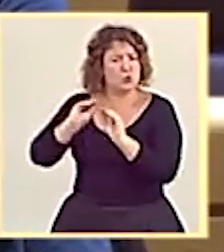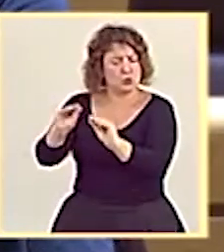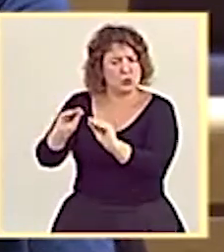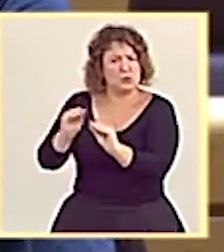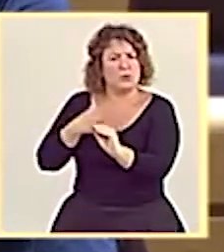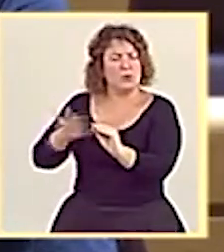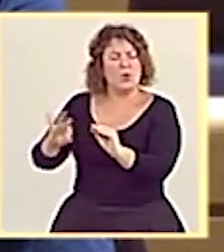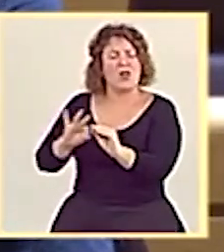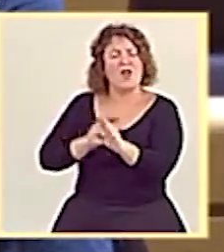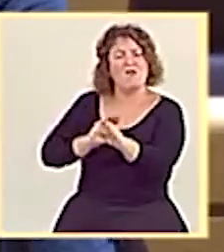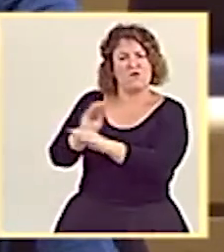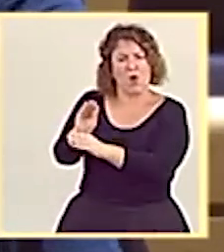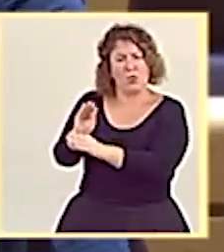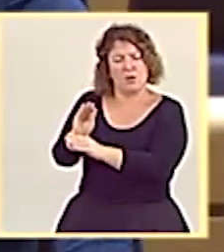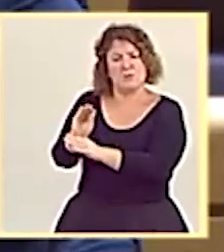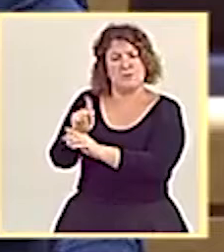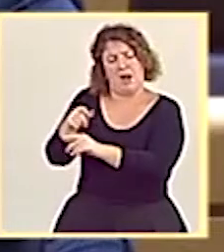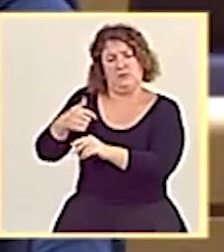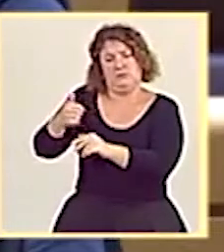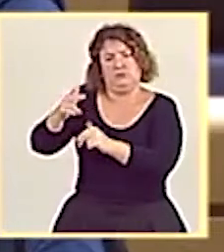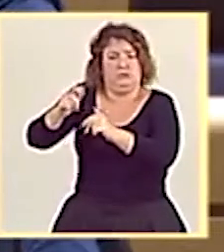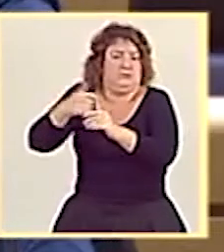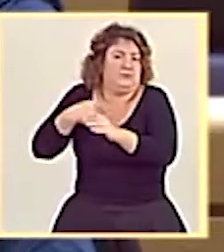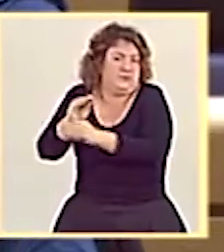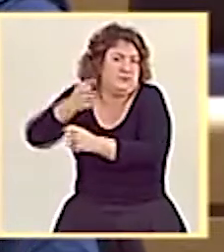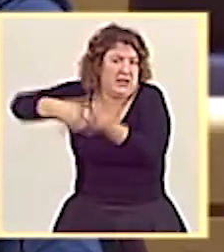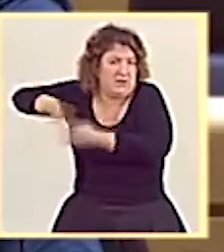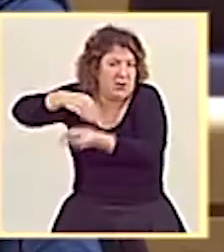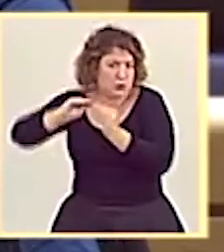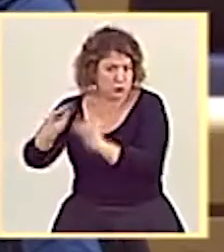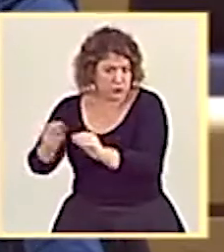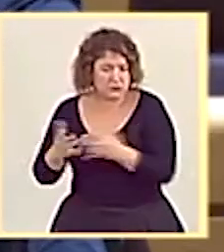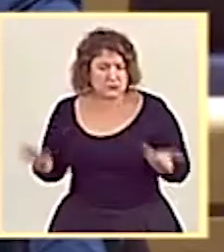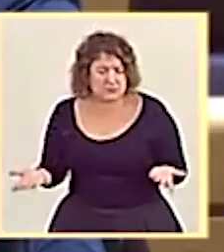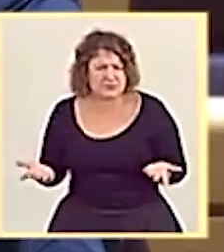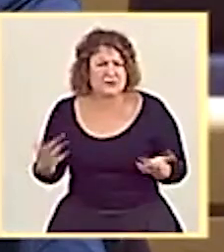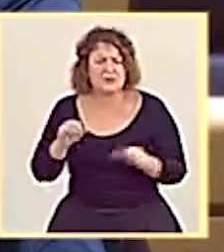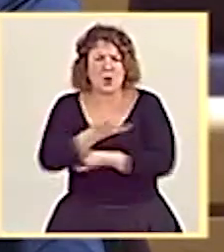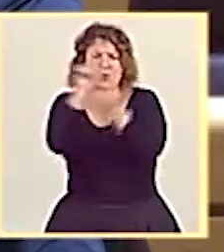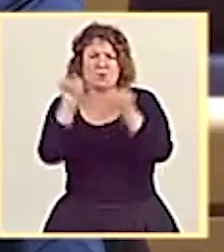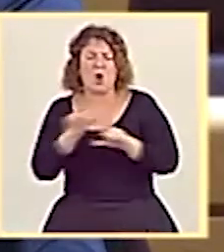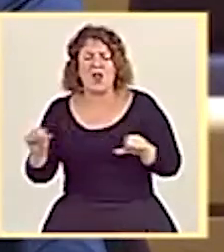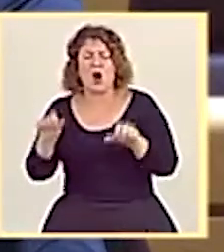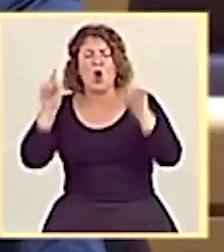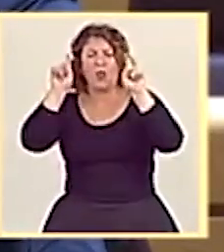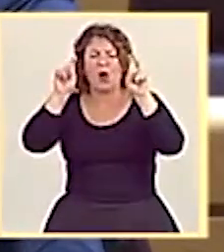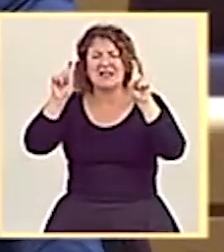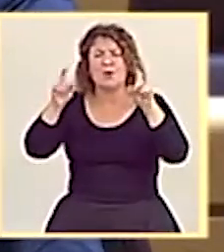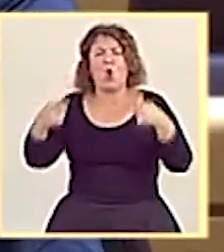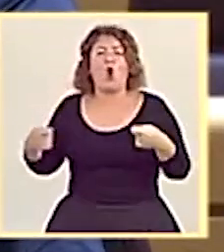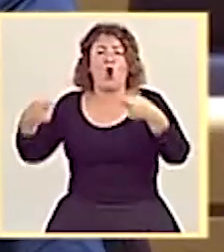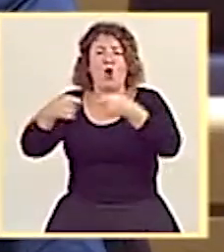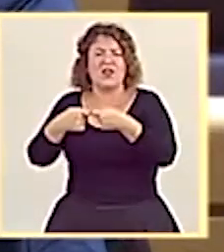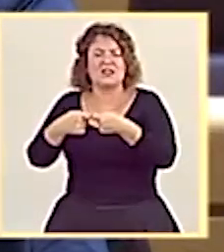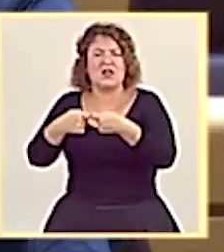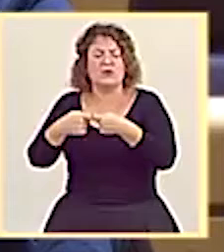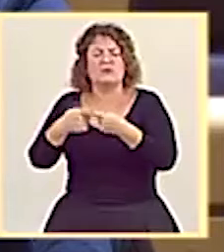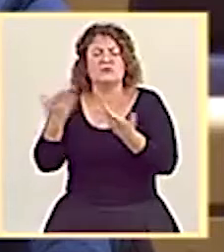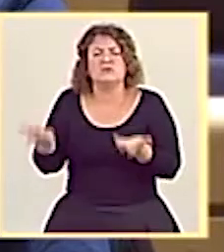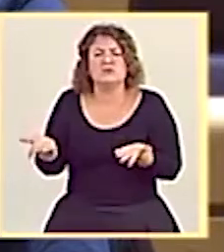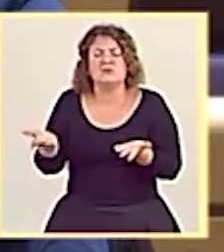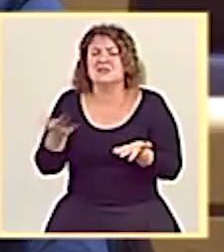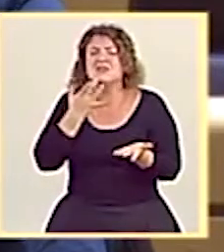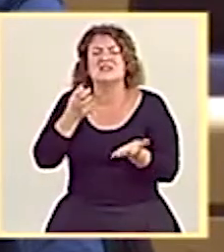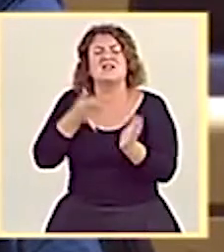financiación. Pero es que, señora ministra, el modelo educativo concertado se fundamente en un concepto. La demanda